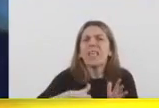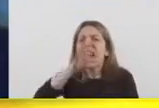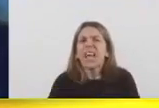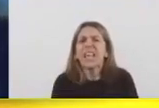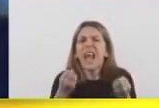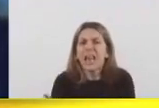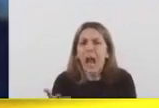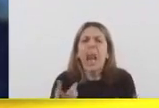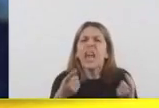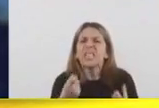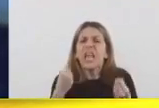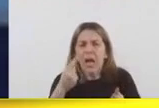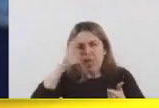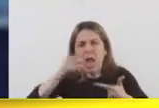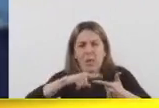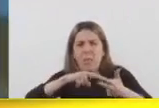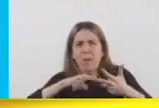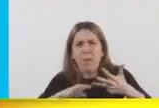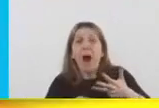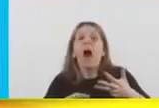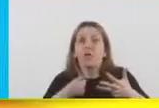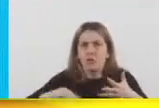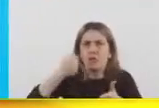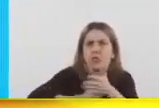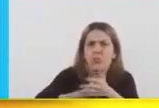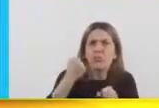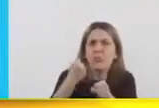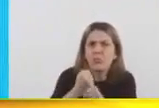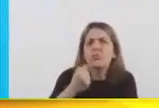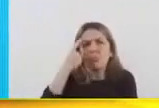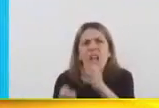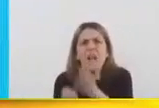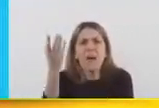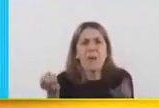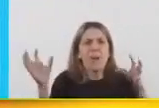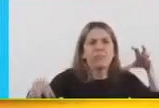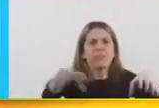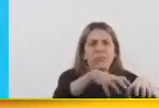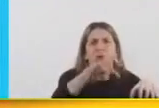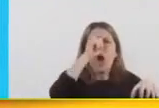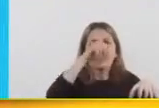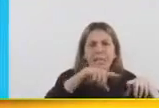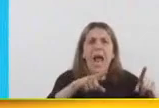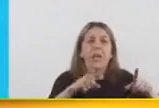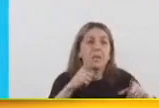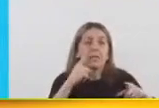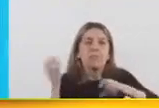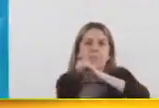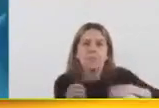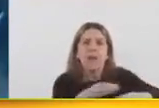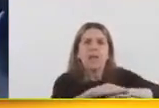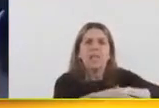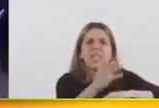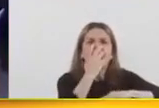Y allí fuimos. Creamos hospitales. Pusimos camas de terapia intensiva. Pusimos respiradores.